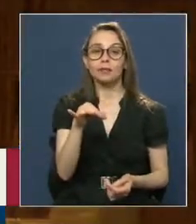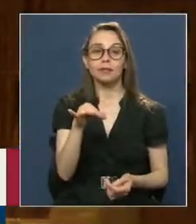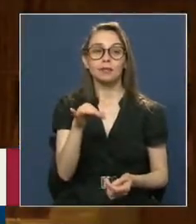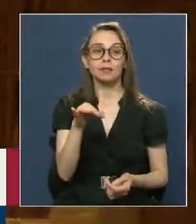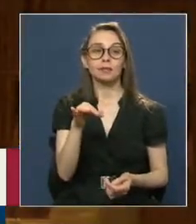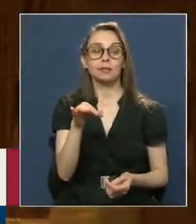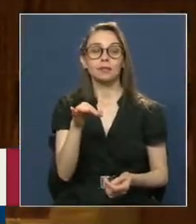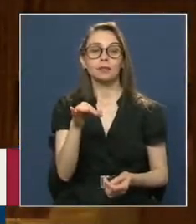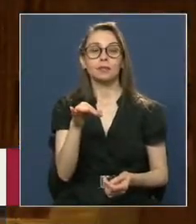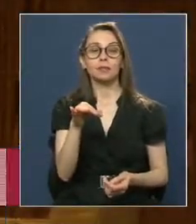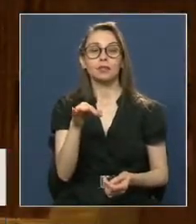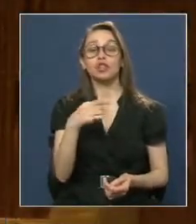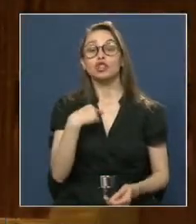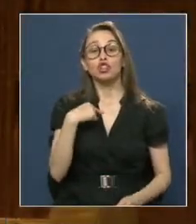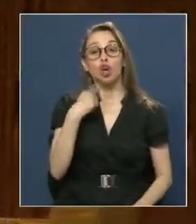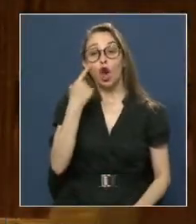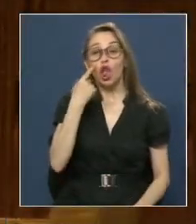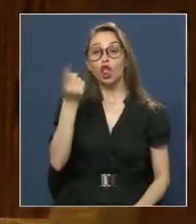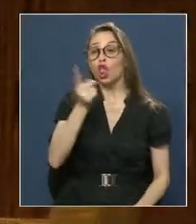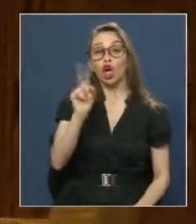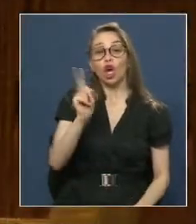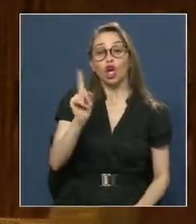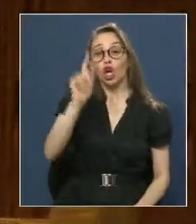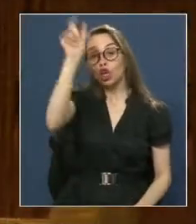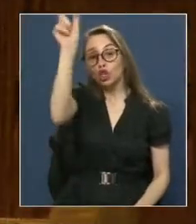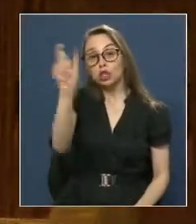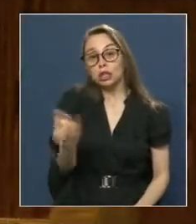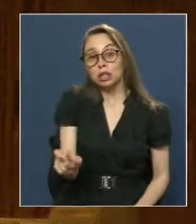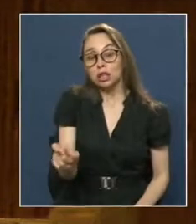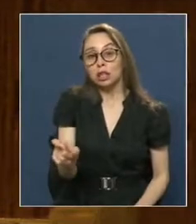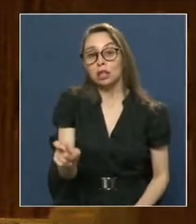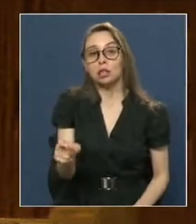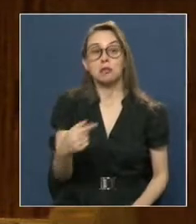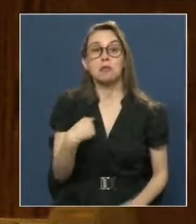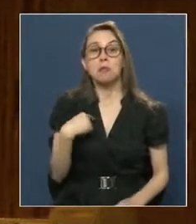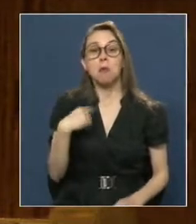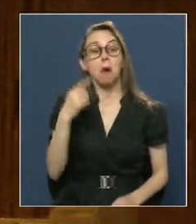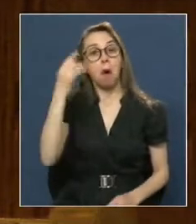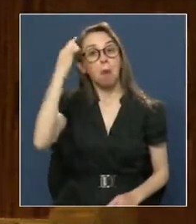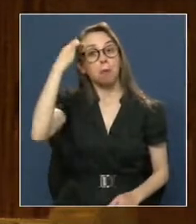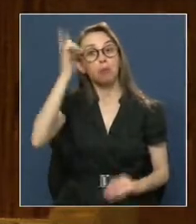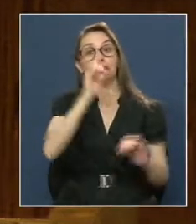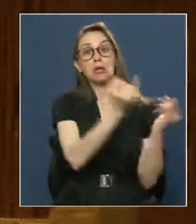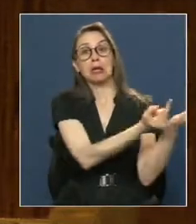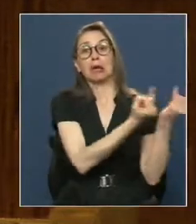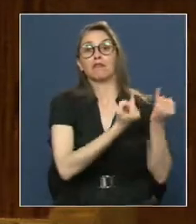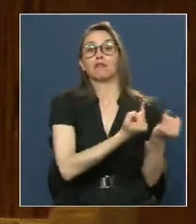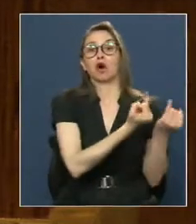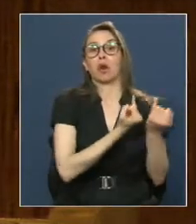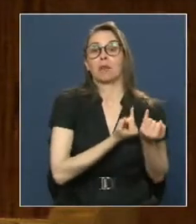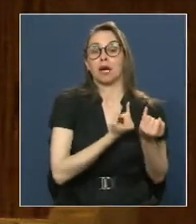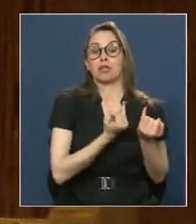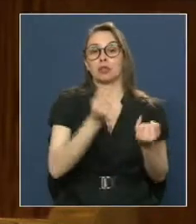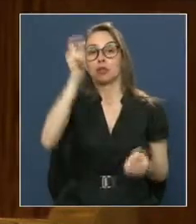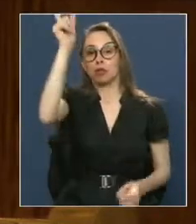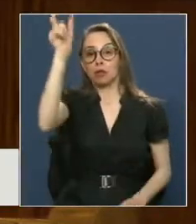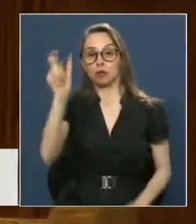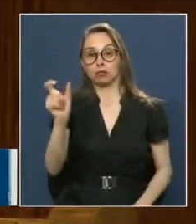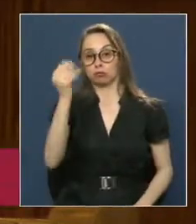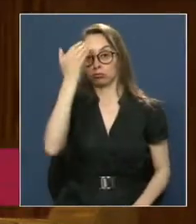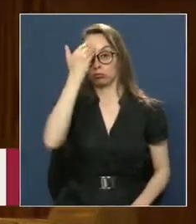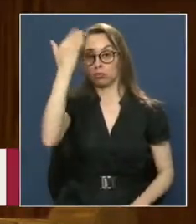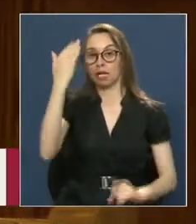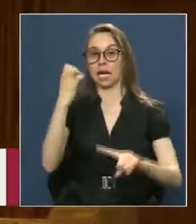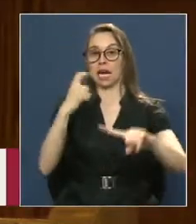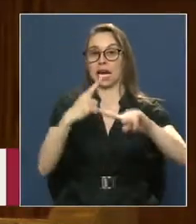No conocía ni tenía mayor información De este distinguido